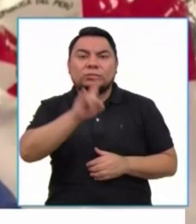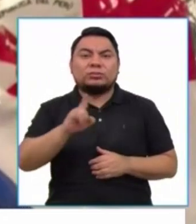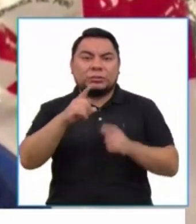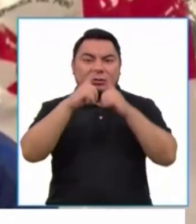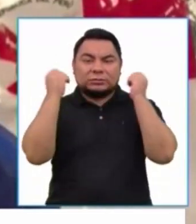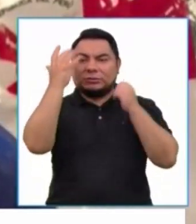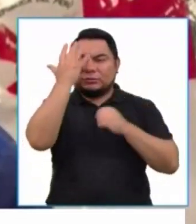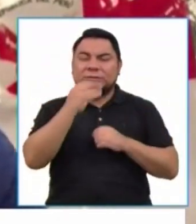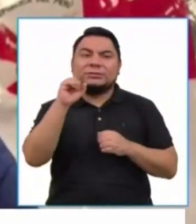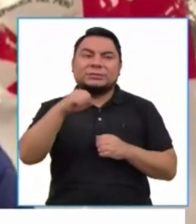usa la mascarilla. Muy bien. Gracias.